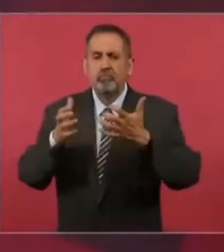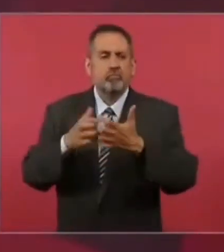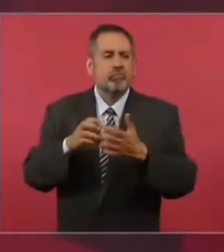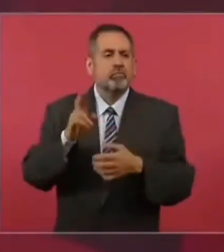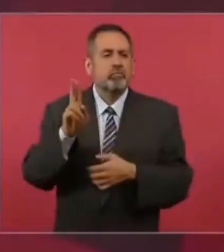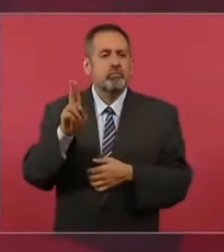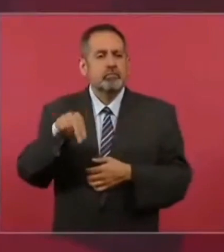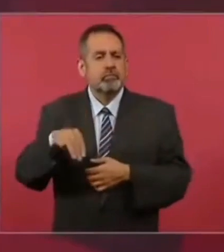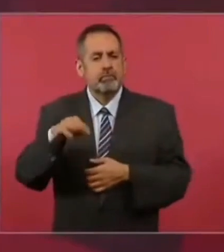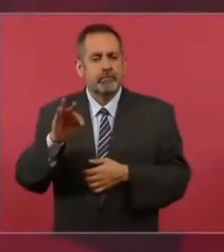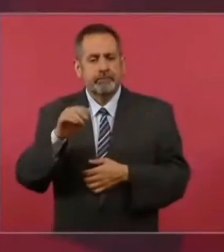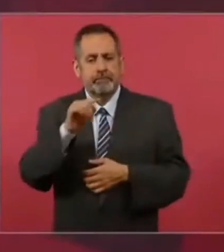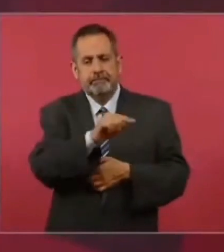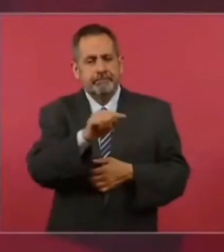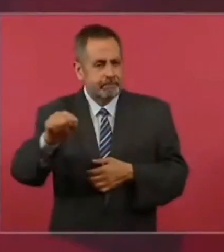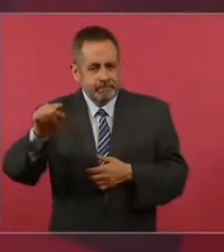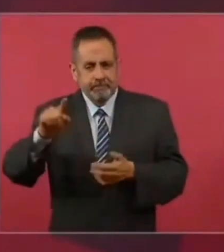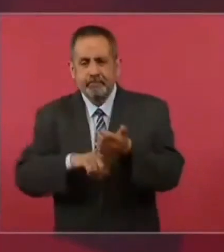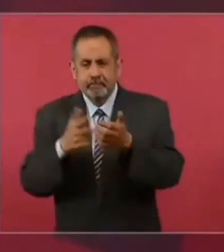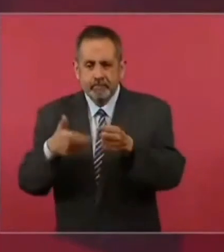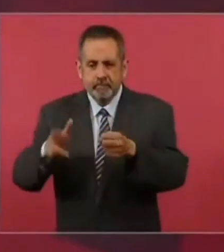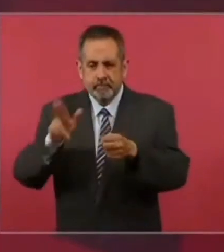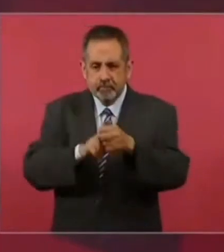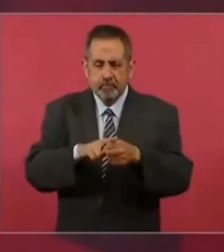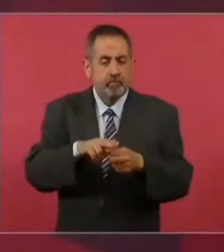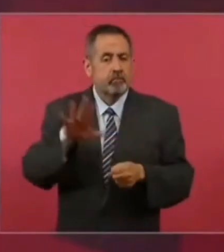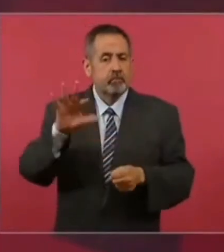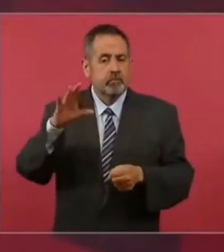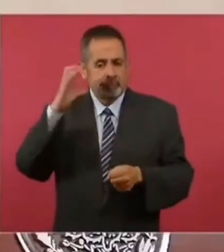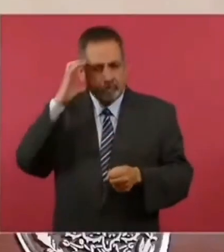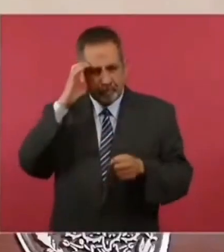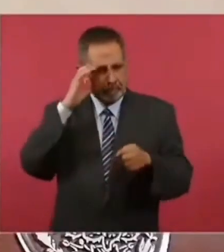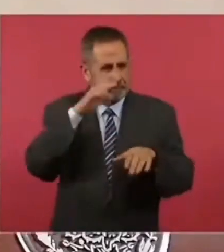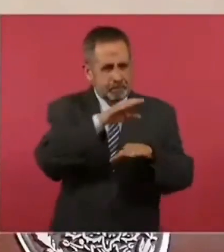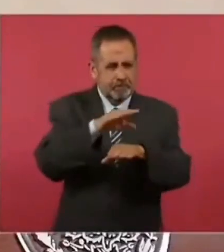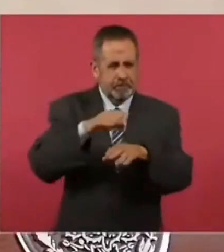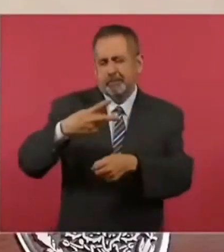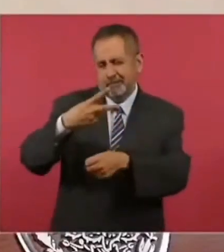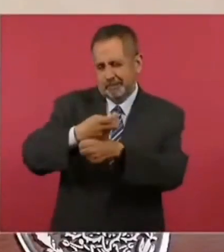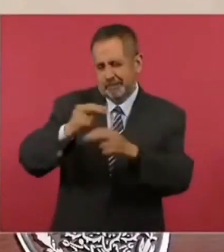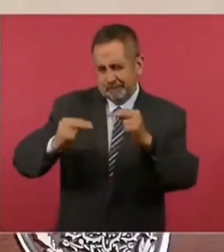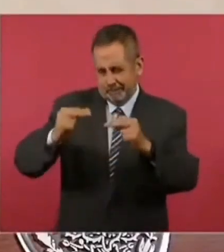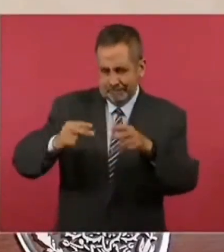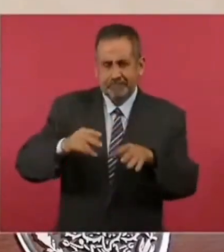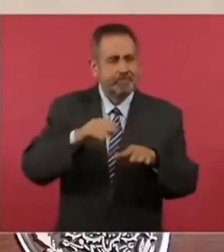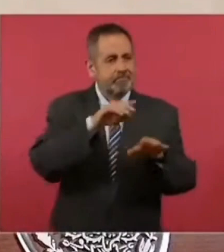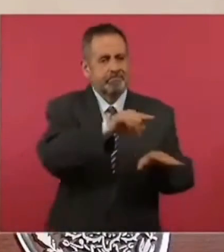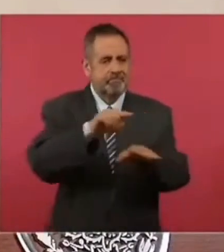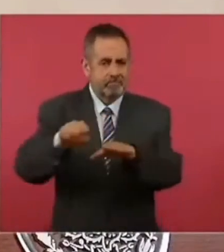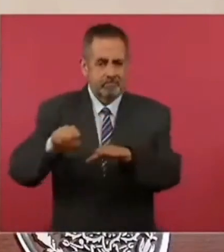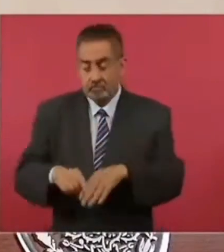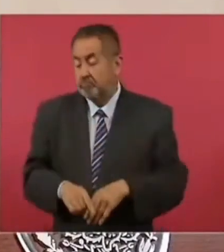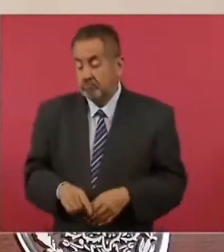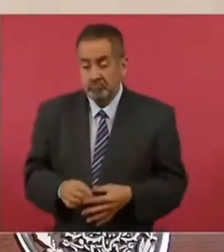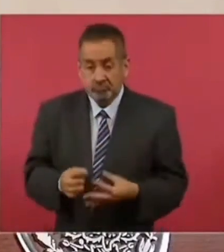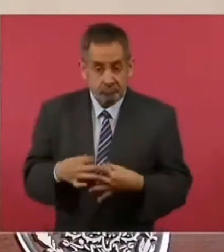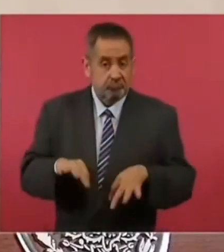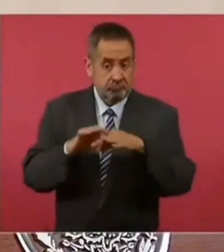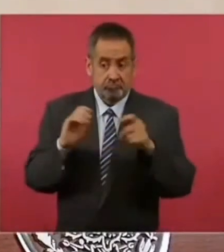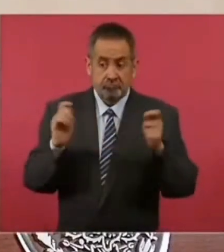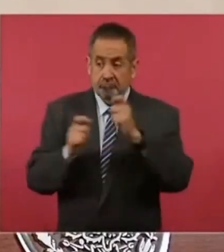y hospitales de 40 camas, de segundo nivel, un cambio importante.